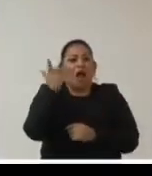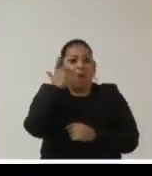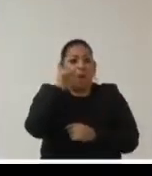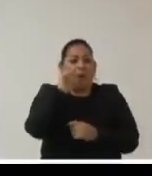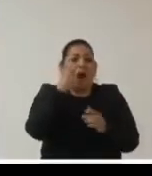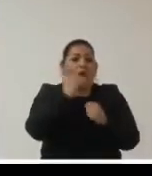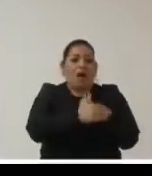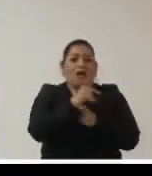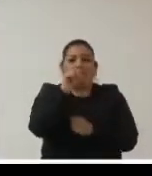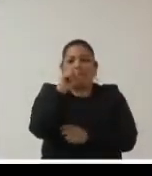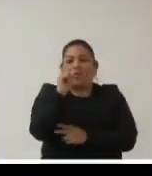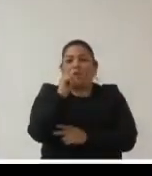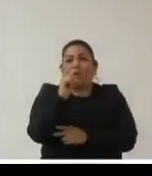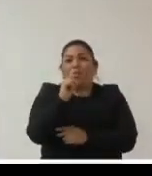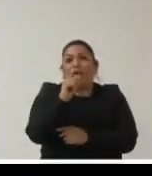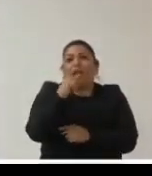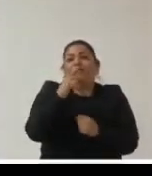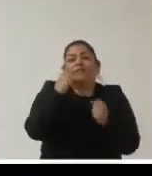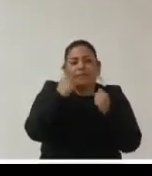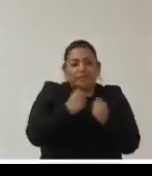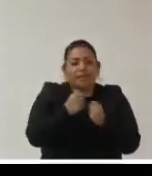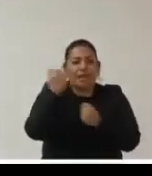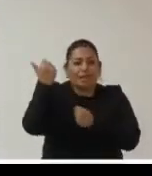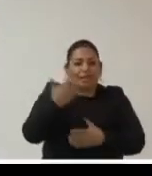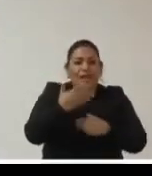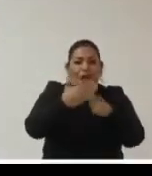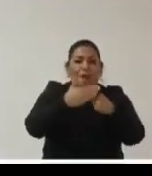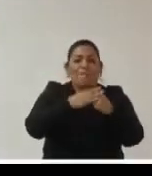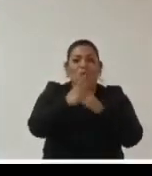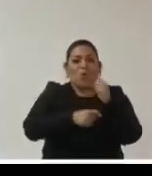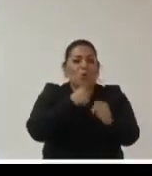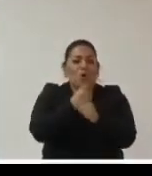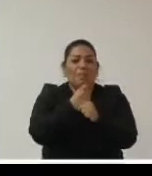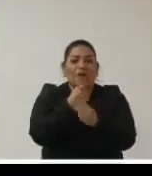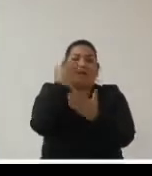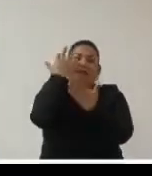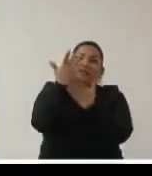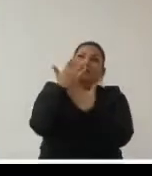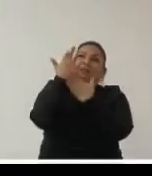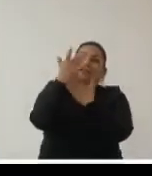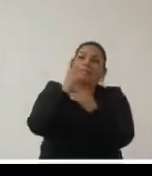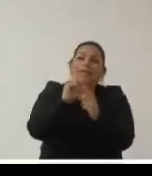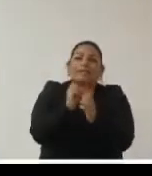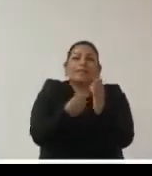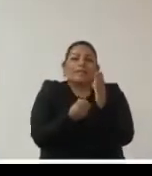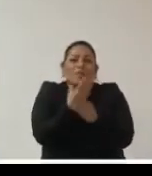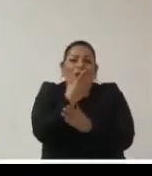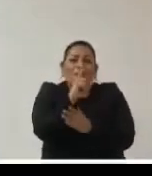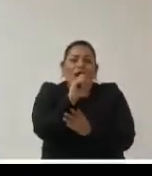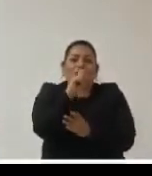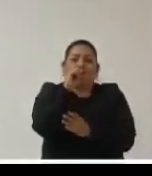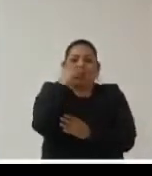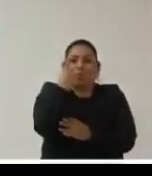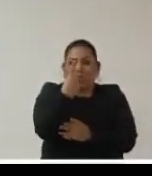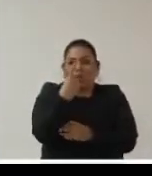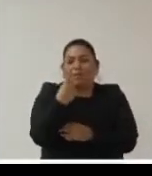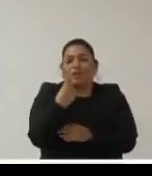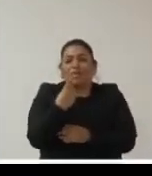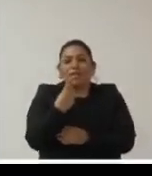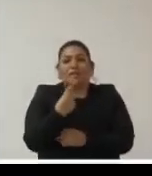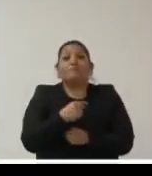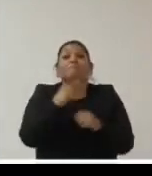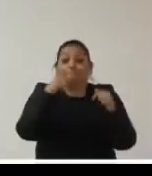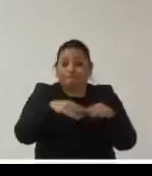y estoy segura que el 21 traerá más esperanzas de lo que nos ha supuesto este año ha sido un reto